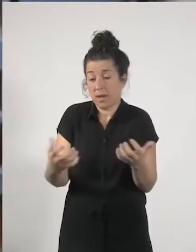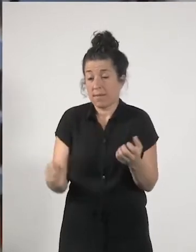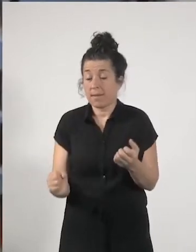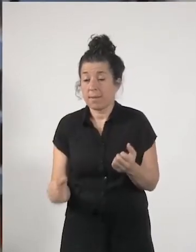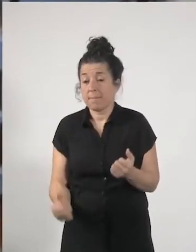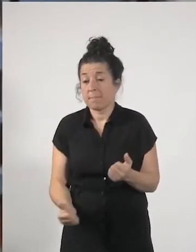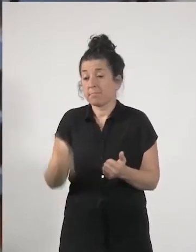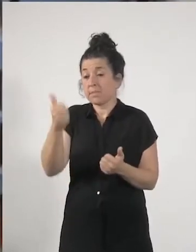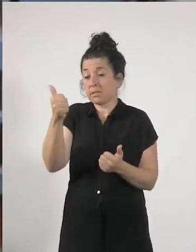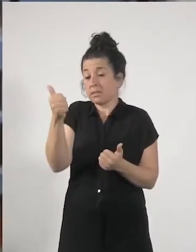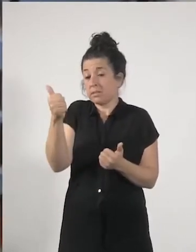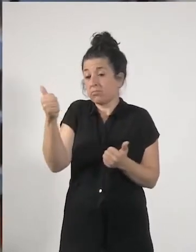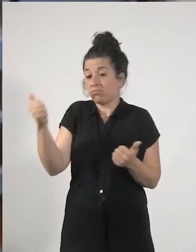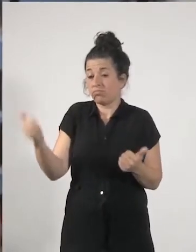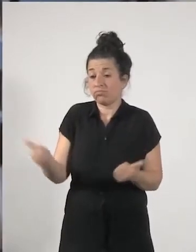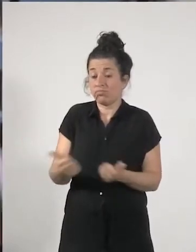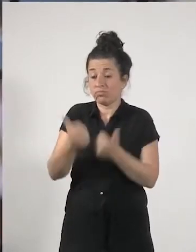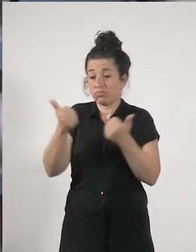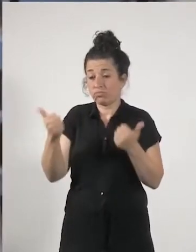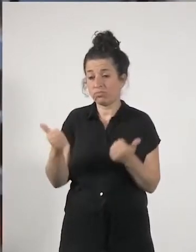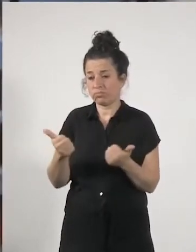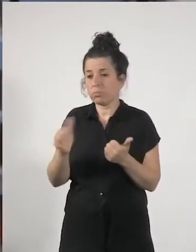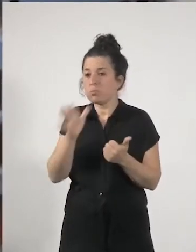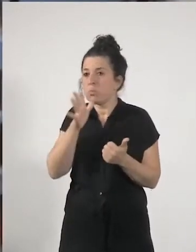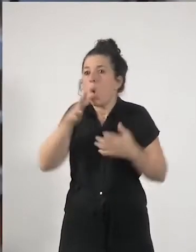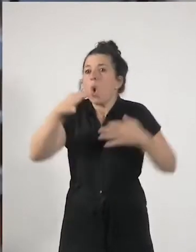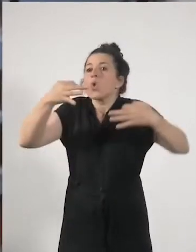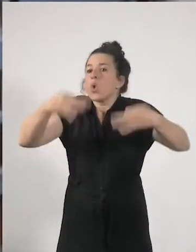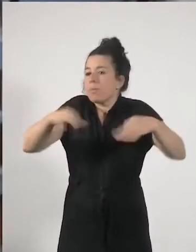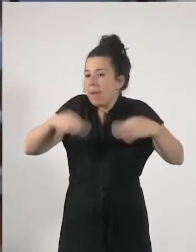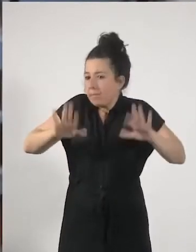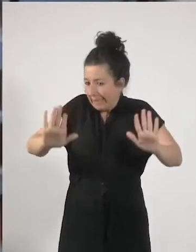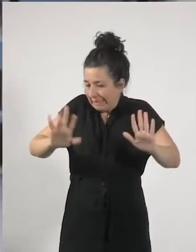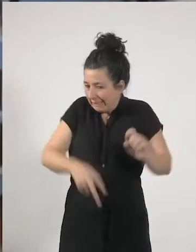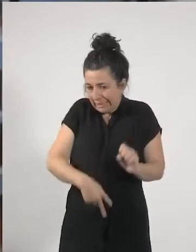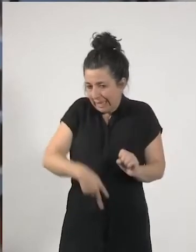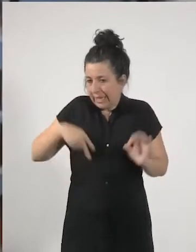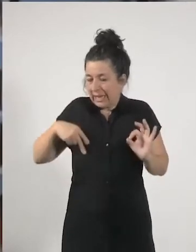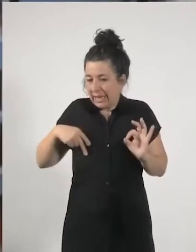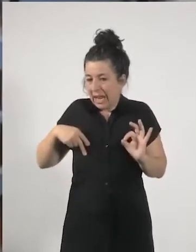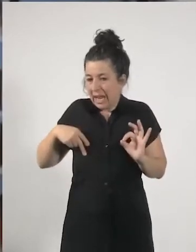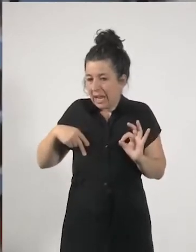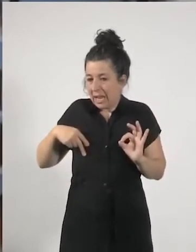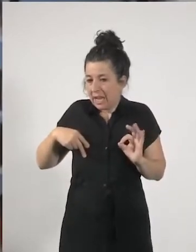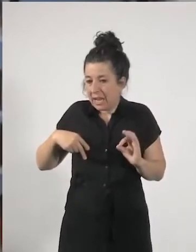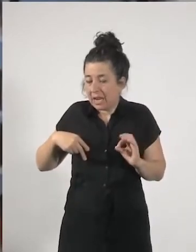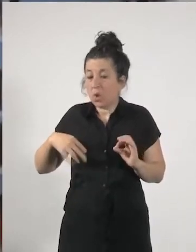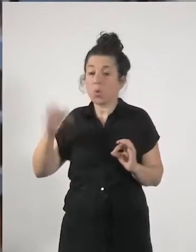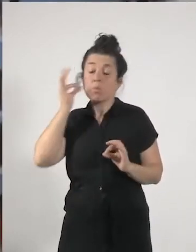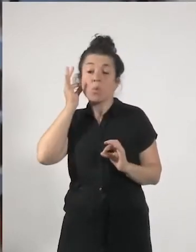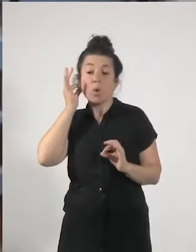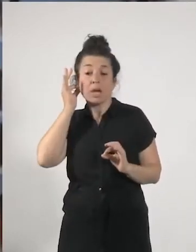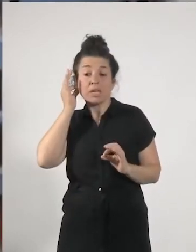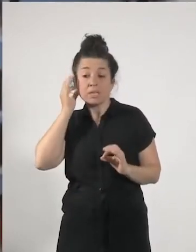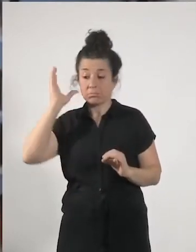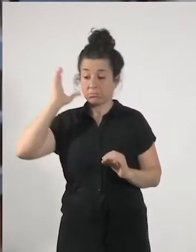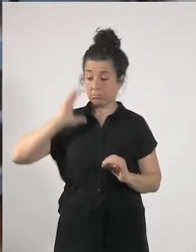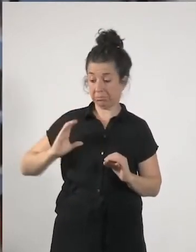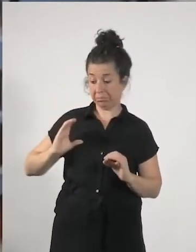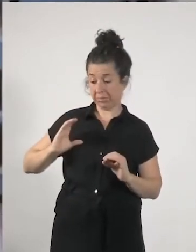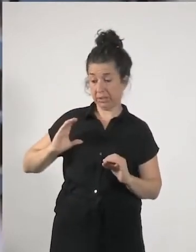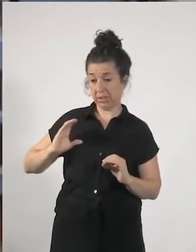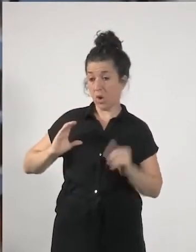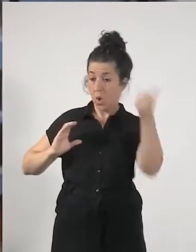lo general normalmente normalmente y en general las mujeres ganan menos que los hombres por tanto tienen